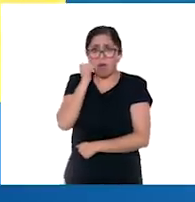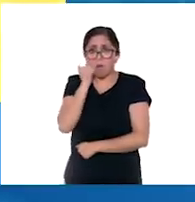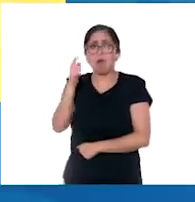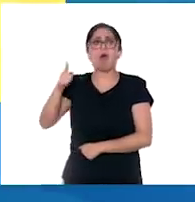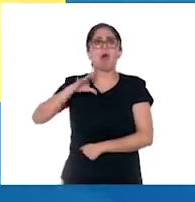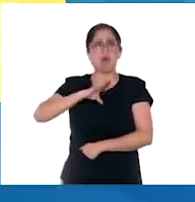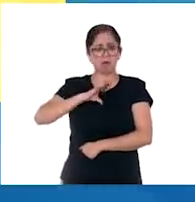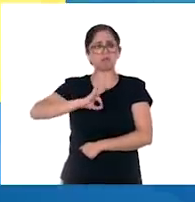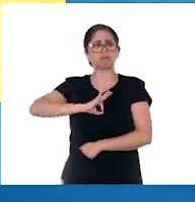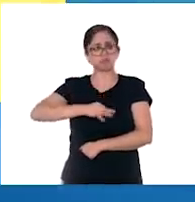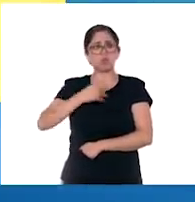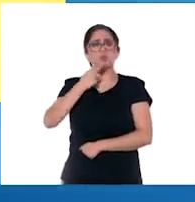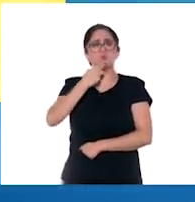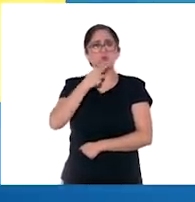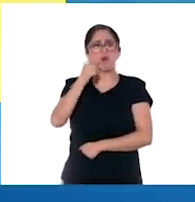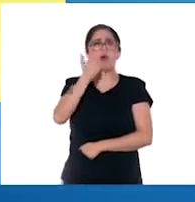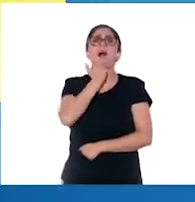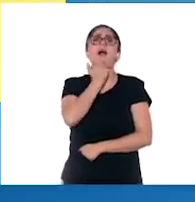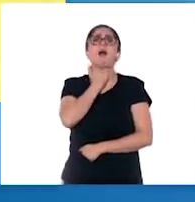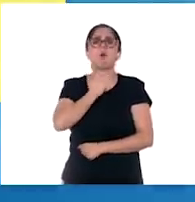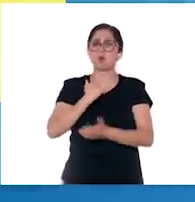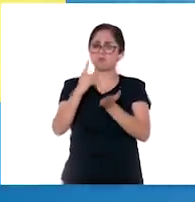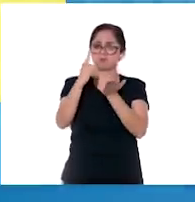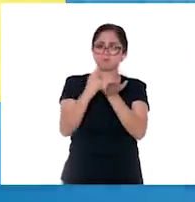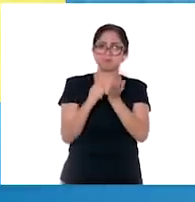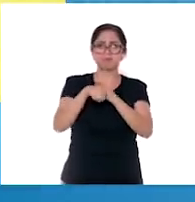usa desinfectantes a base de alcohol. ¡Cuídate!